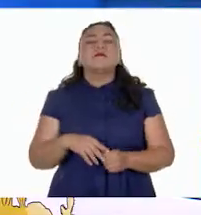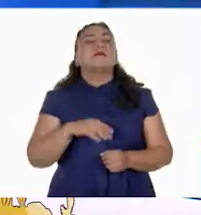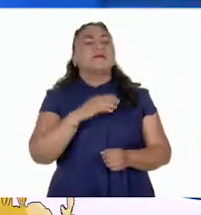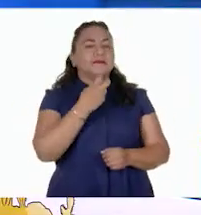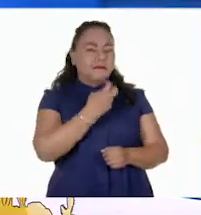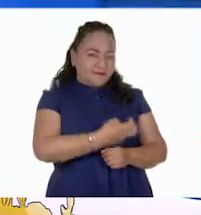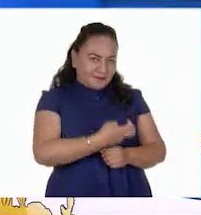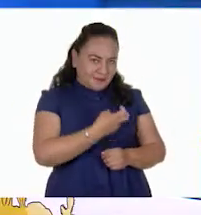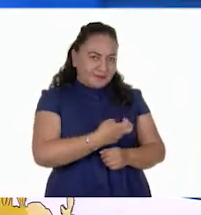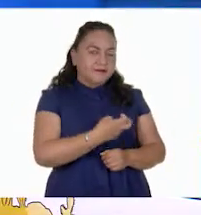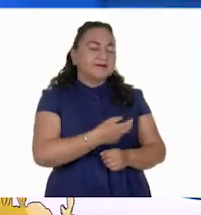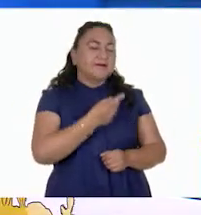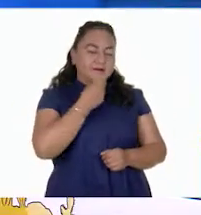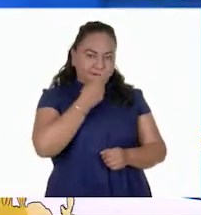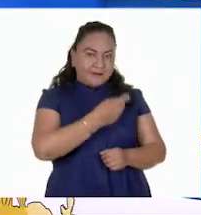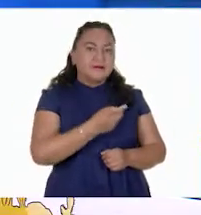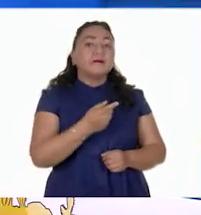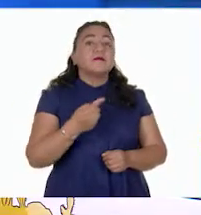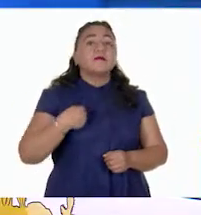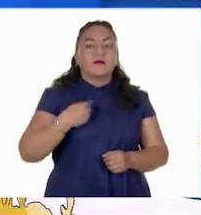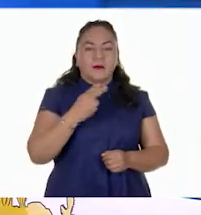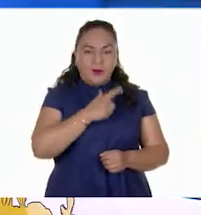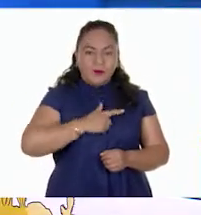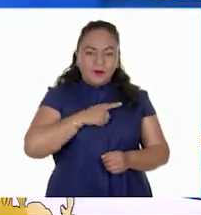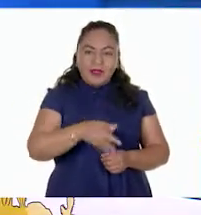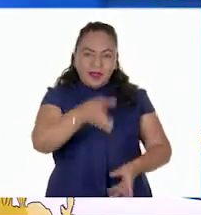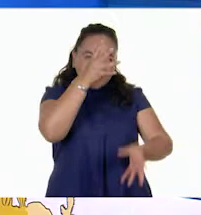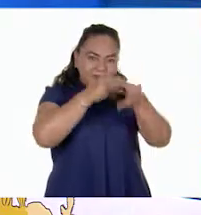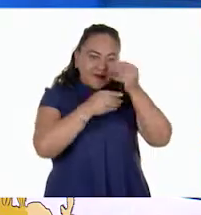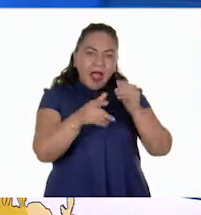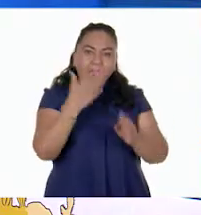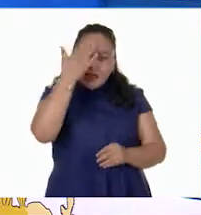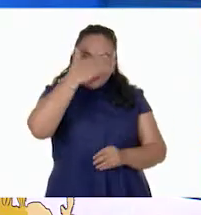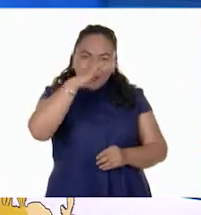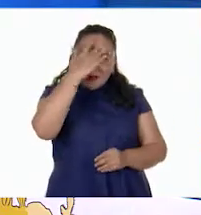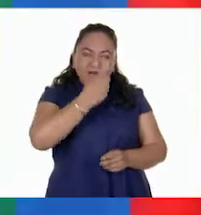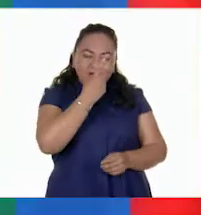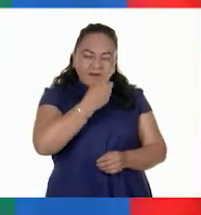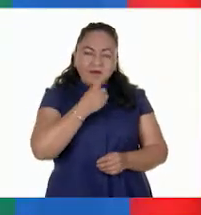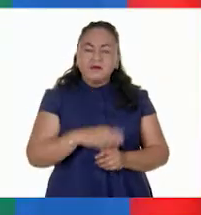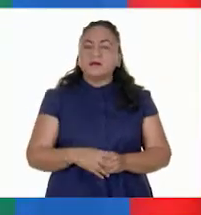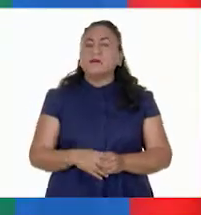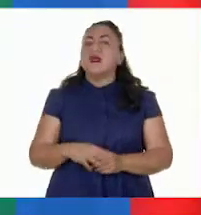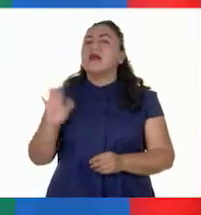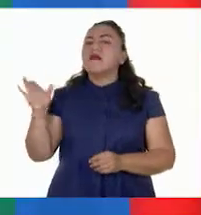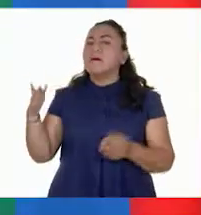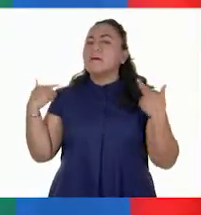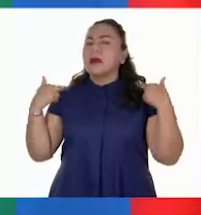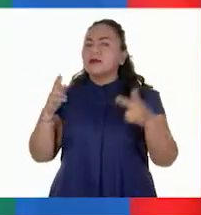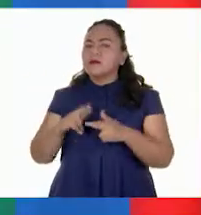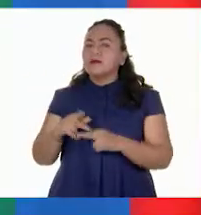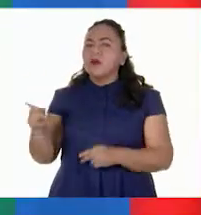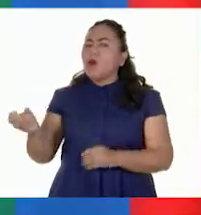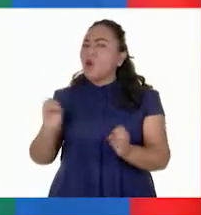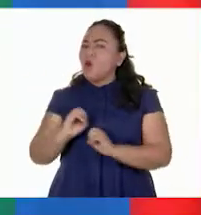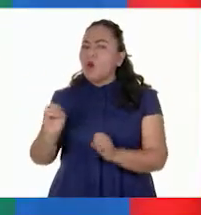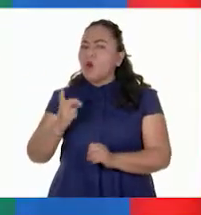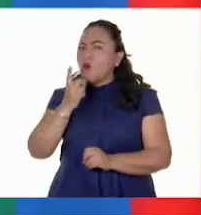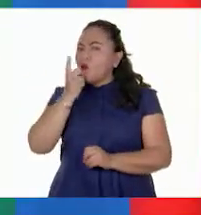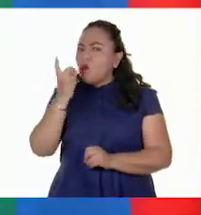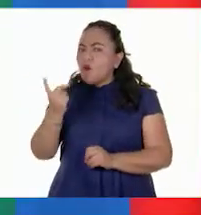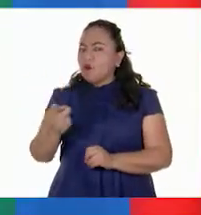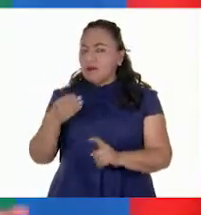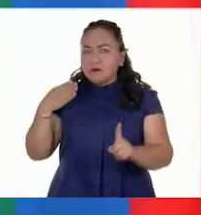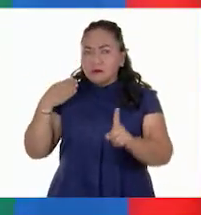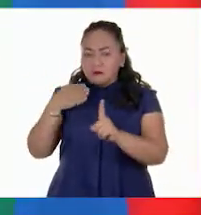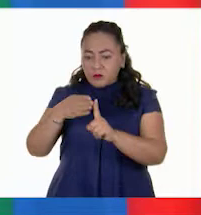dicho, Ale. Me da gusto que utilices tus aprendizajes previos. Pero, maestro, ¿no mencionó al inicio de la sesión que el